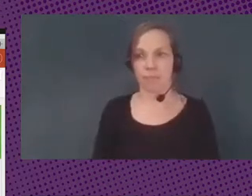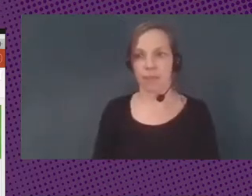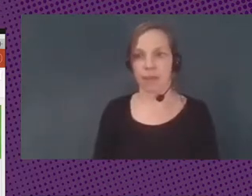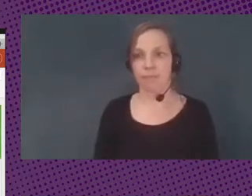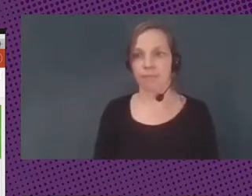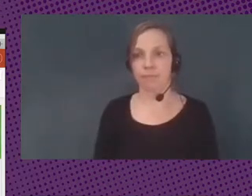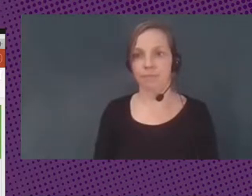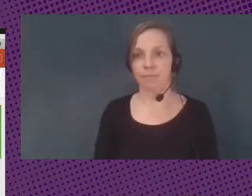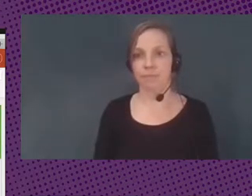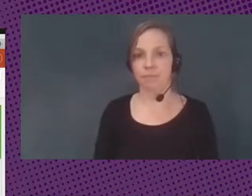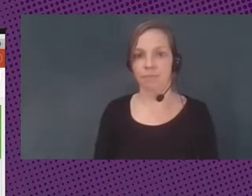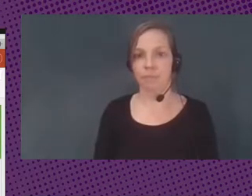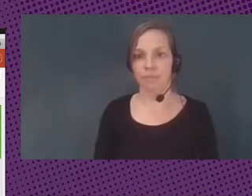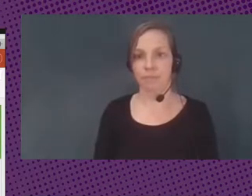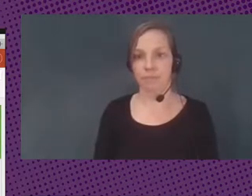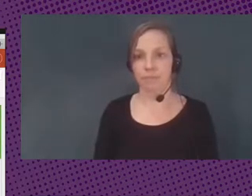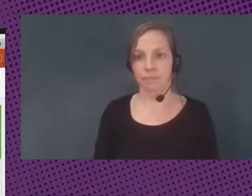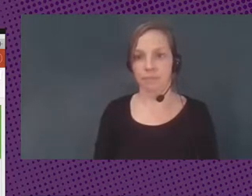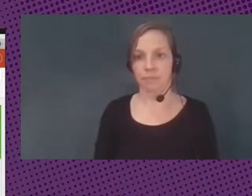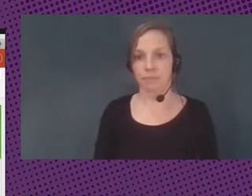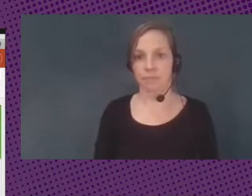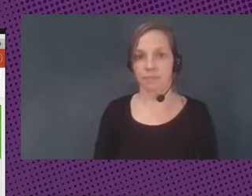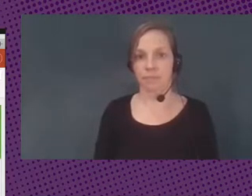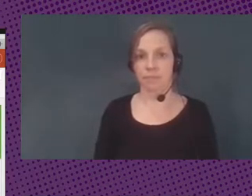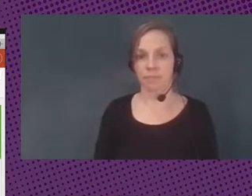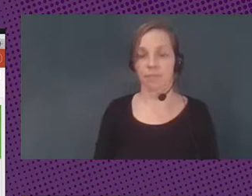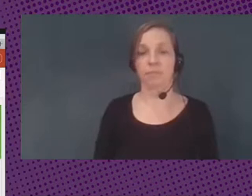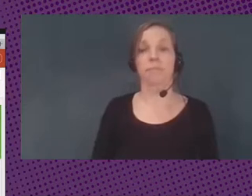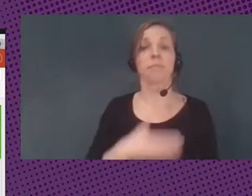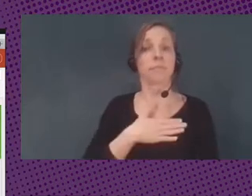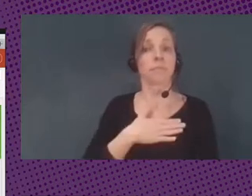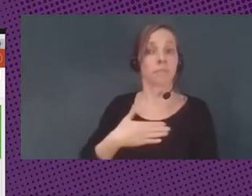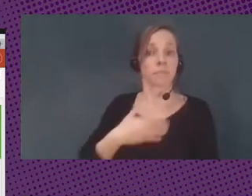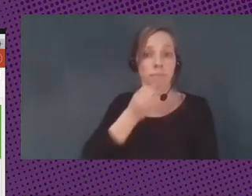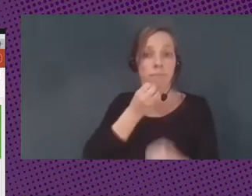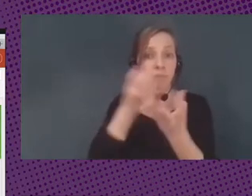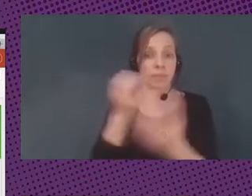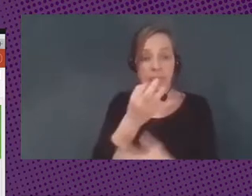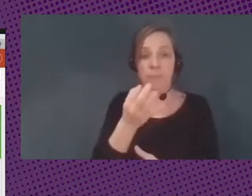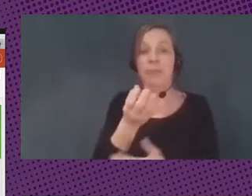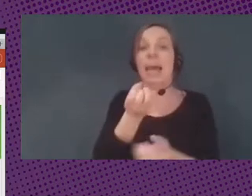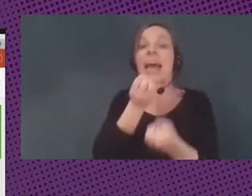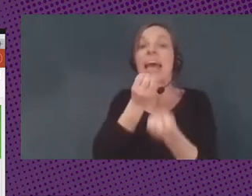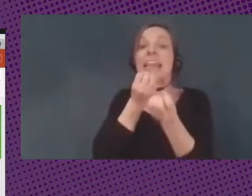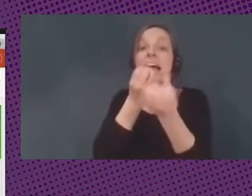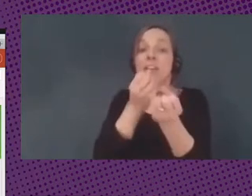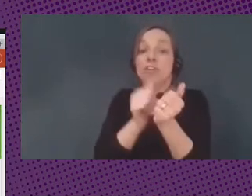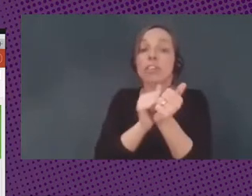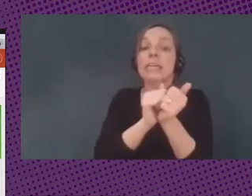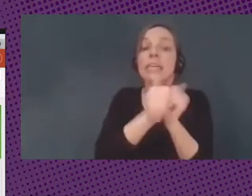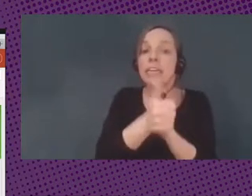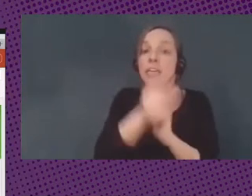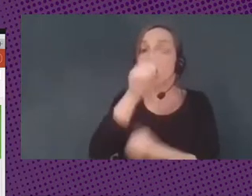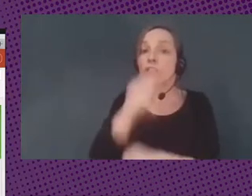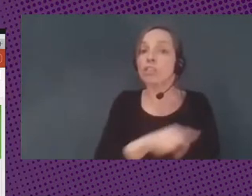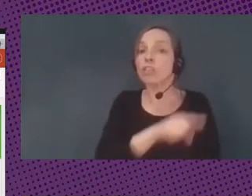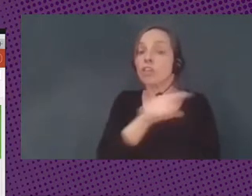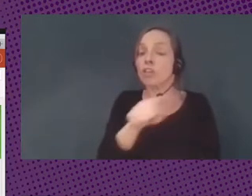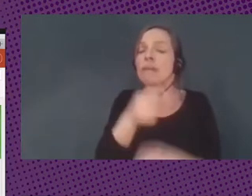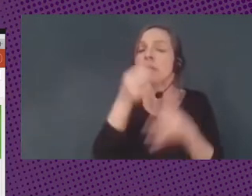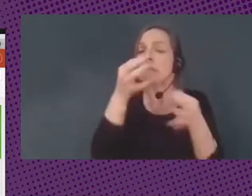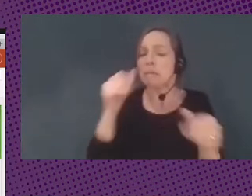comunicar con esta lámina? Es que la información de los datos crediticios siempre estuvo vinculada a la inteligencia,